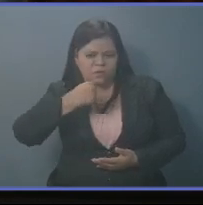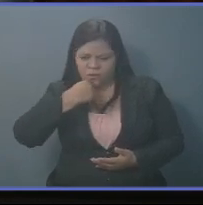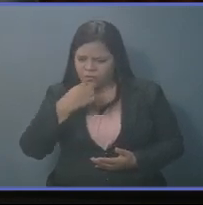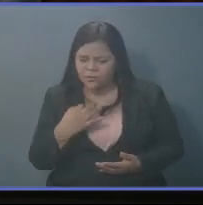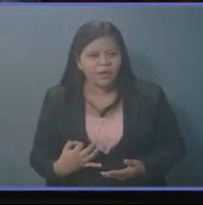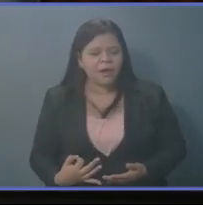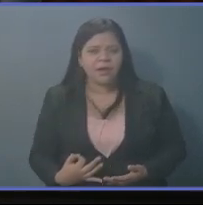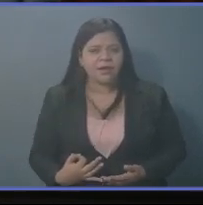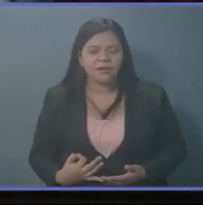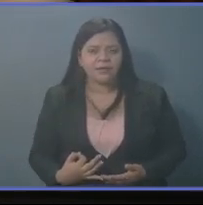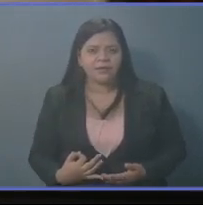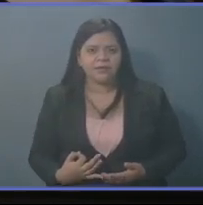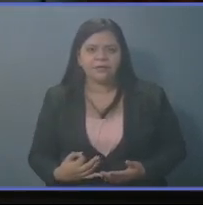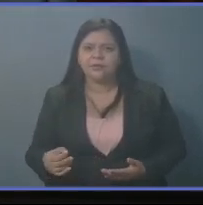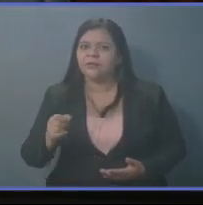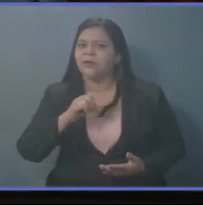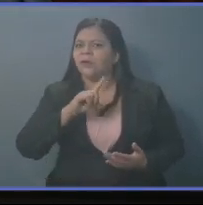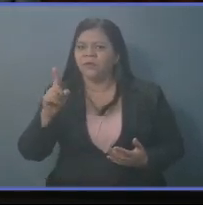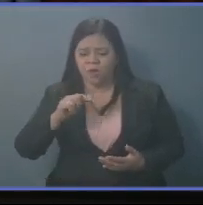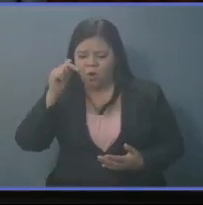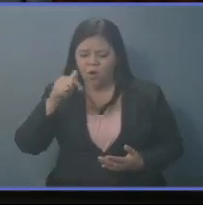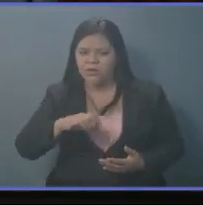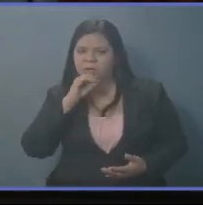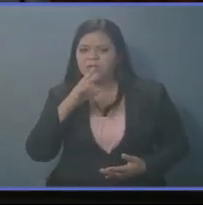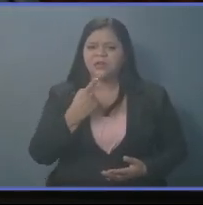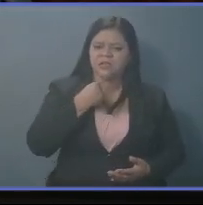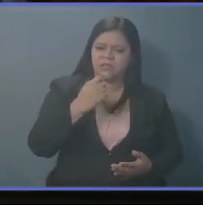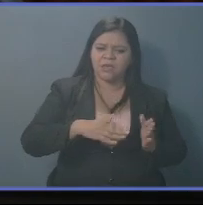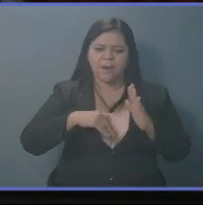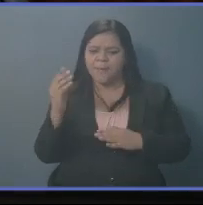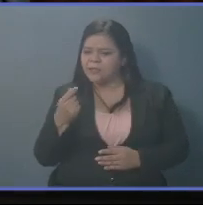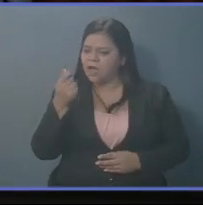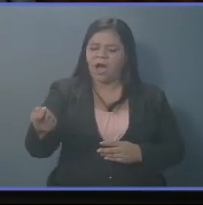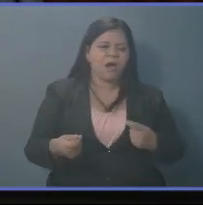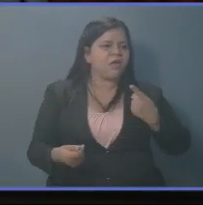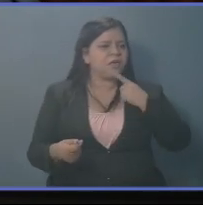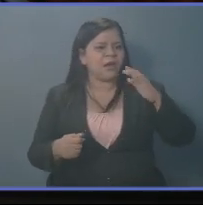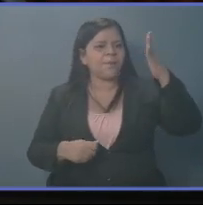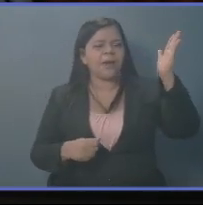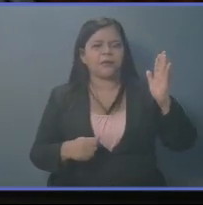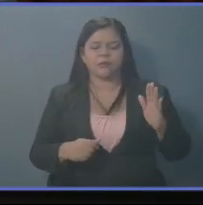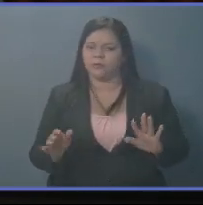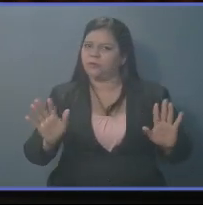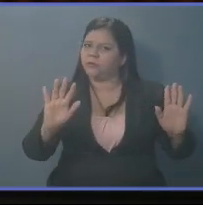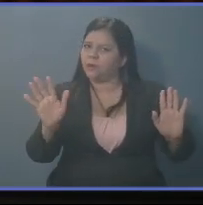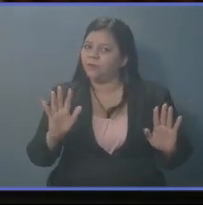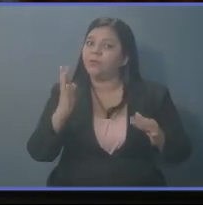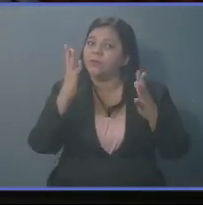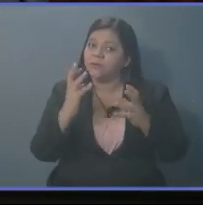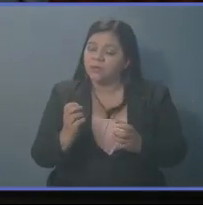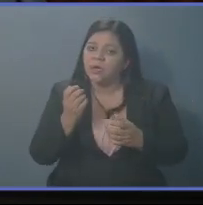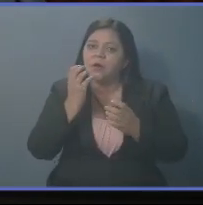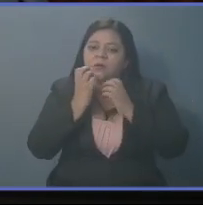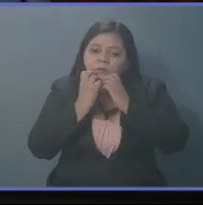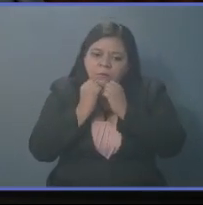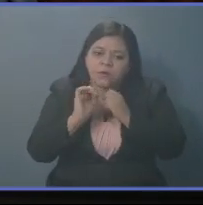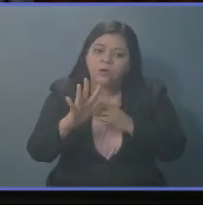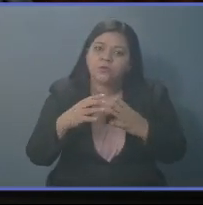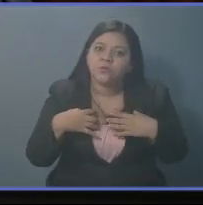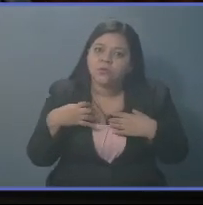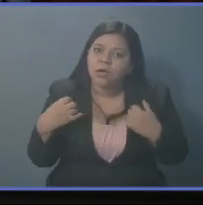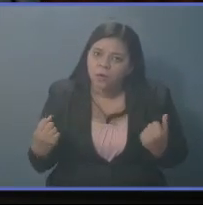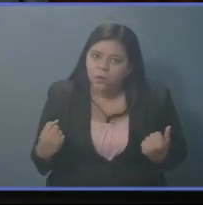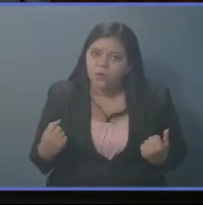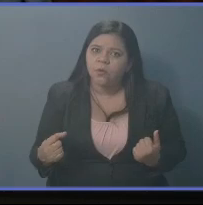pueblo salvadoreño. No se trata ahora de quién da más y quién da menos. Se trata ahora de cuidar su salud, de la